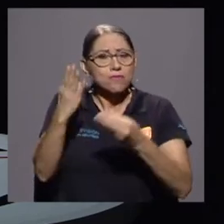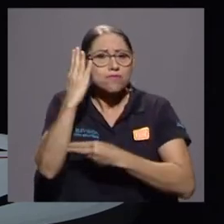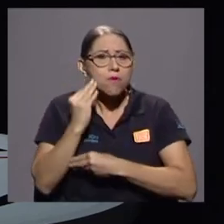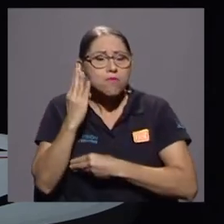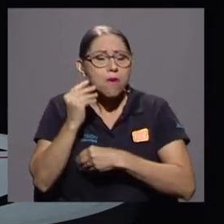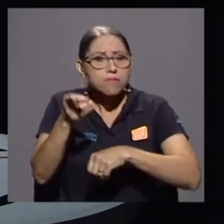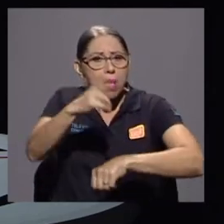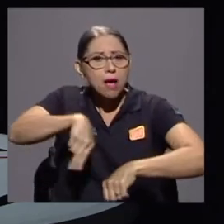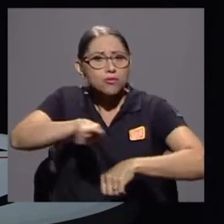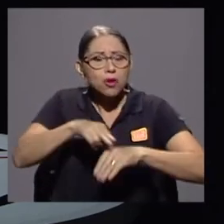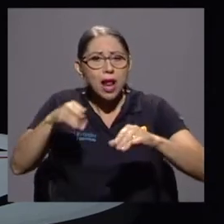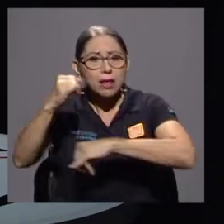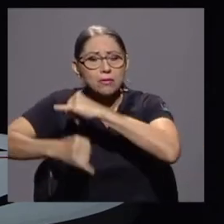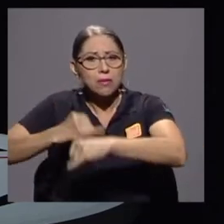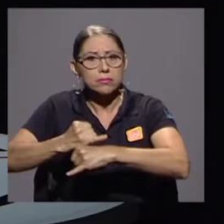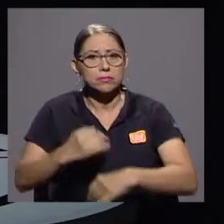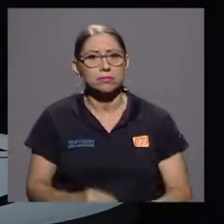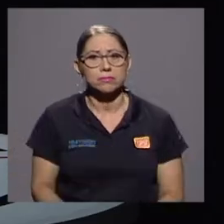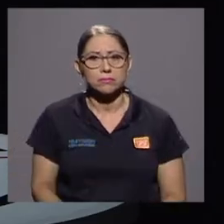nacional e internacional.